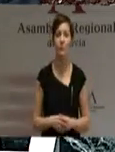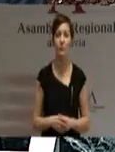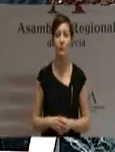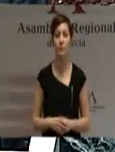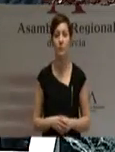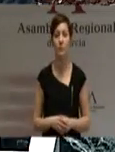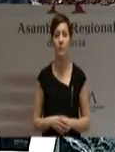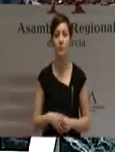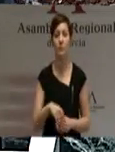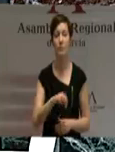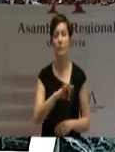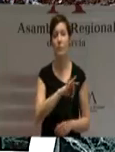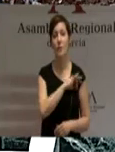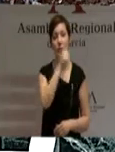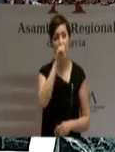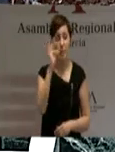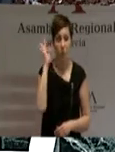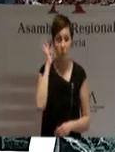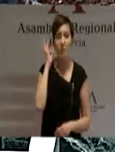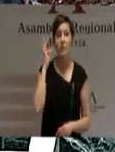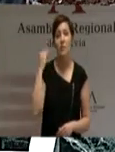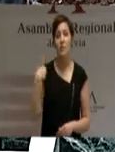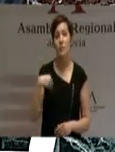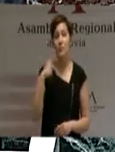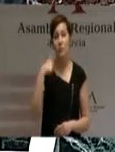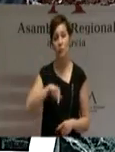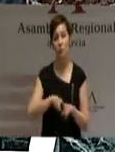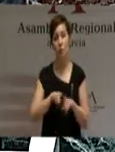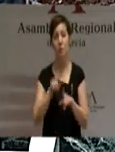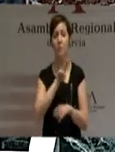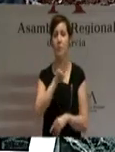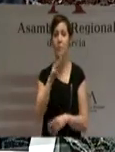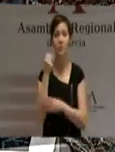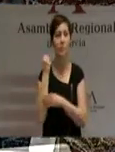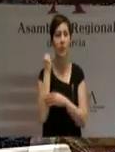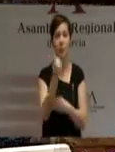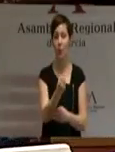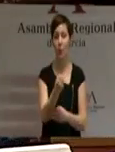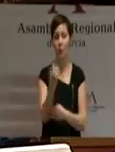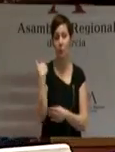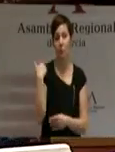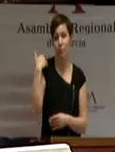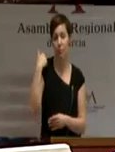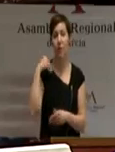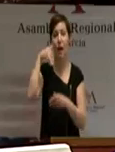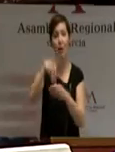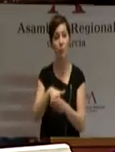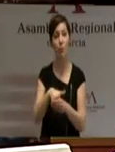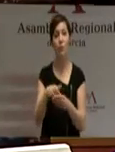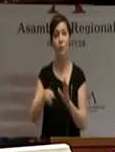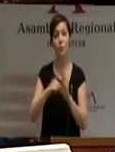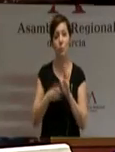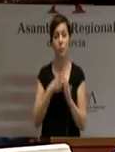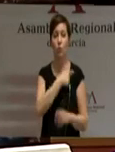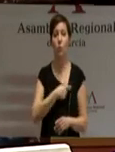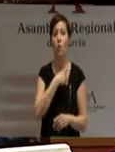Señorías, el respaldo del Partido Popular, mi partido, tras la votación sustanciada en su comité ejecutivo